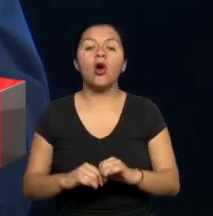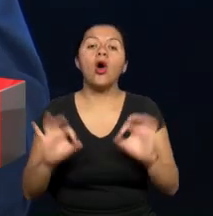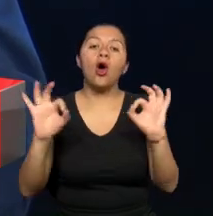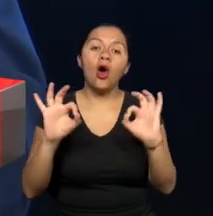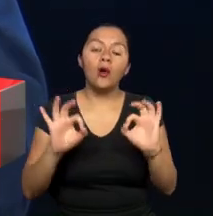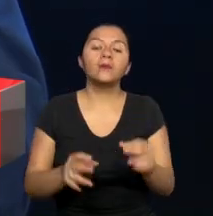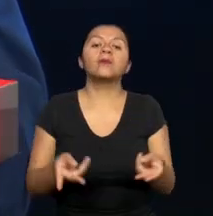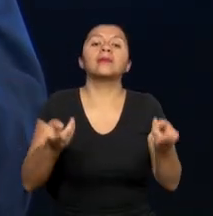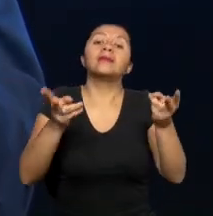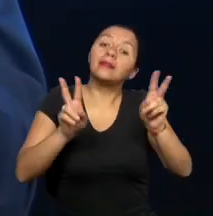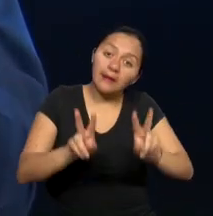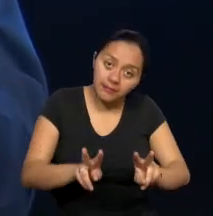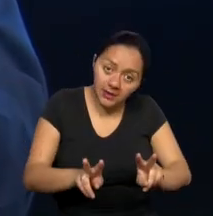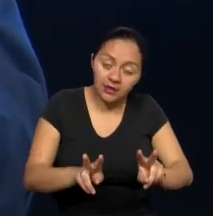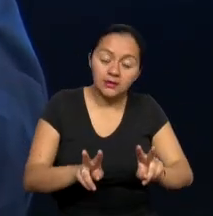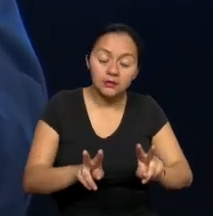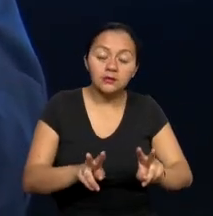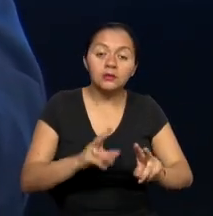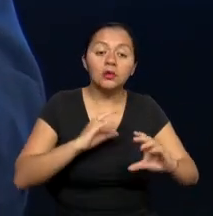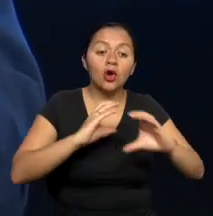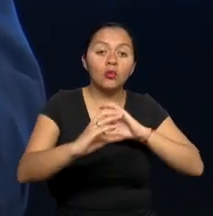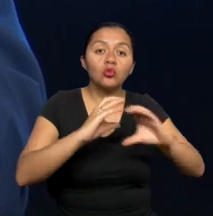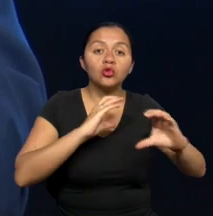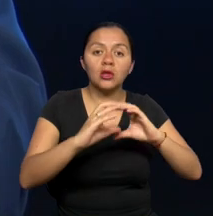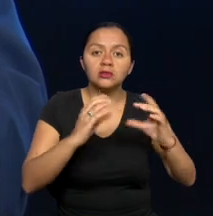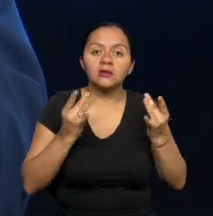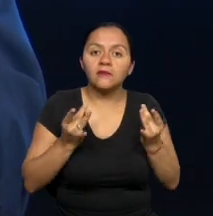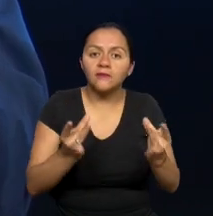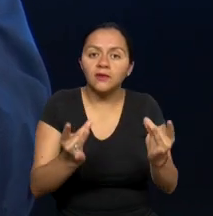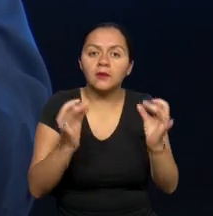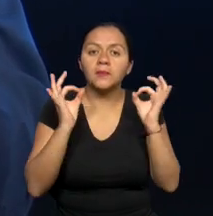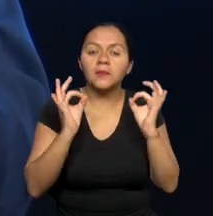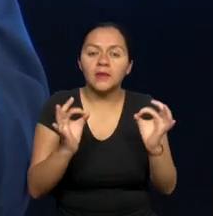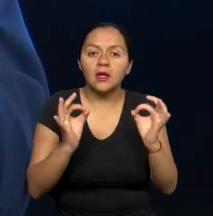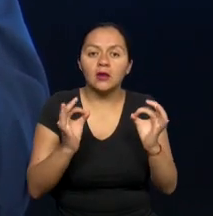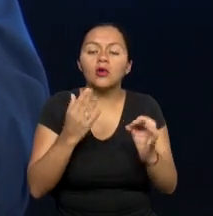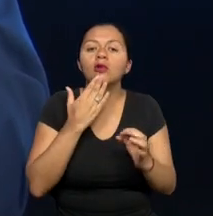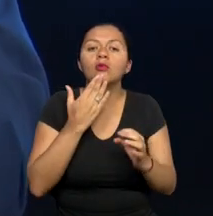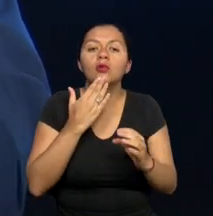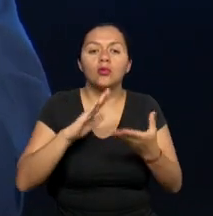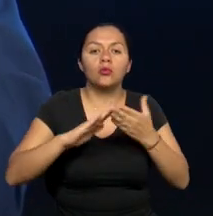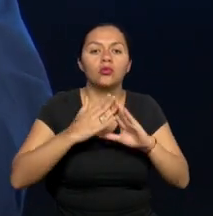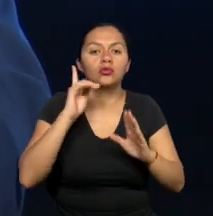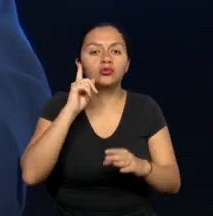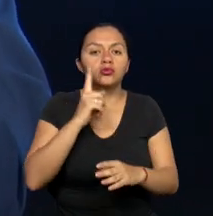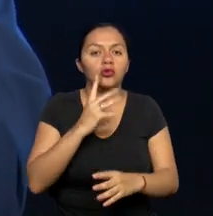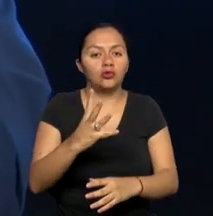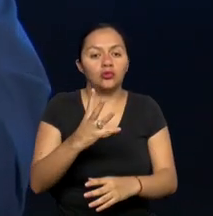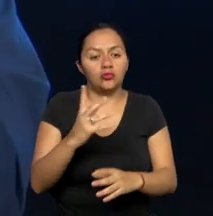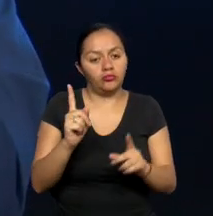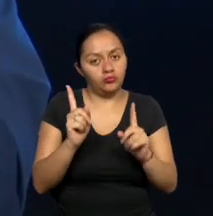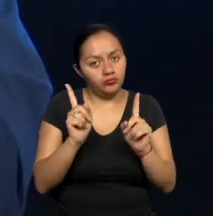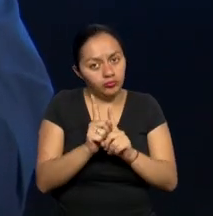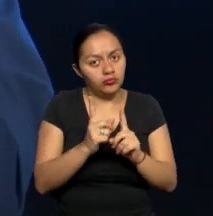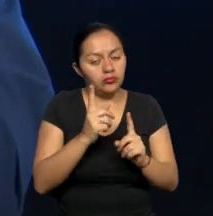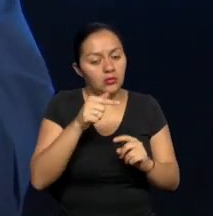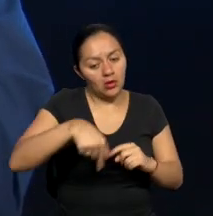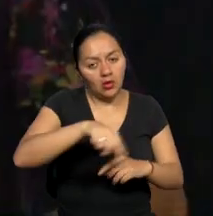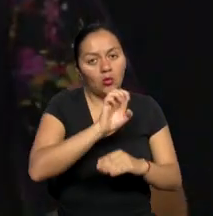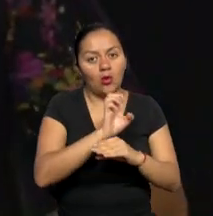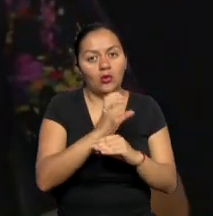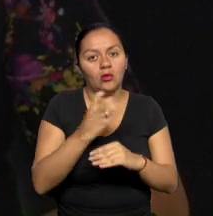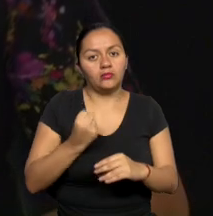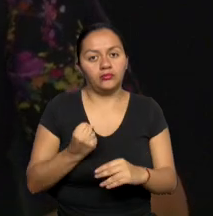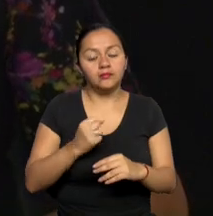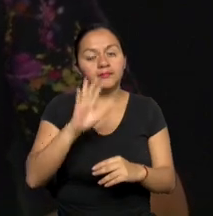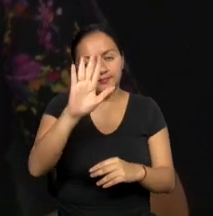también se puede exigir que los niveles de comunicación sean efectivos para la comunidad sorda en el país principalmente? Volviendo